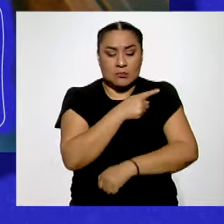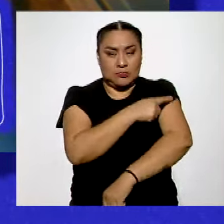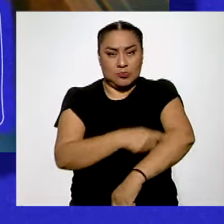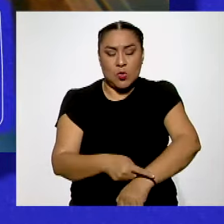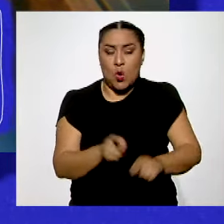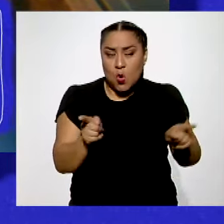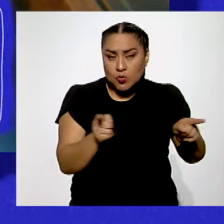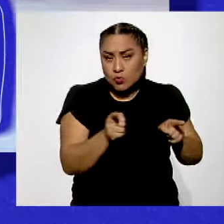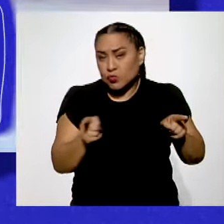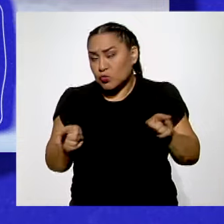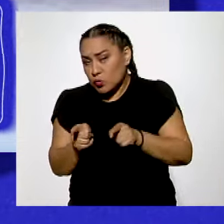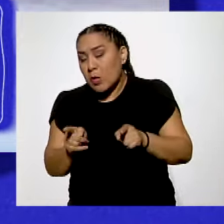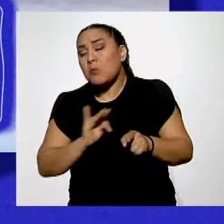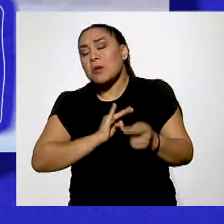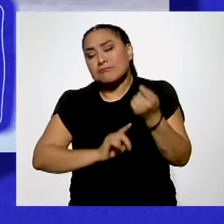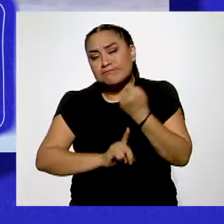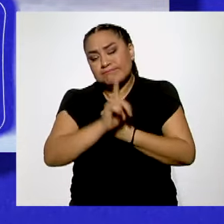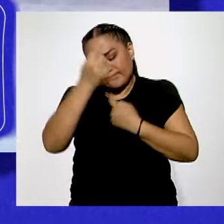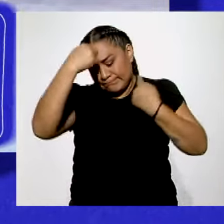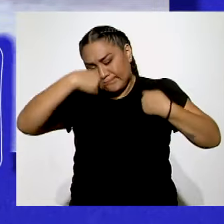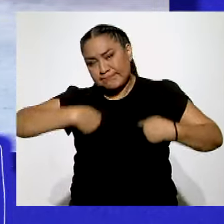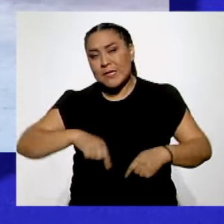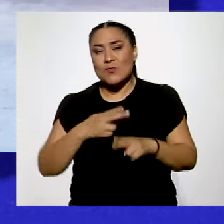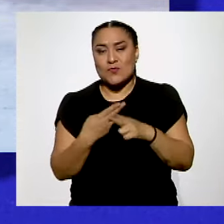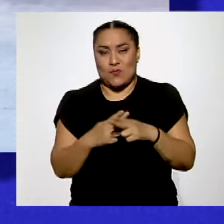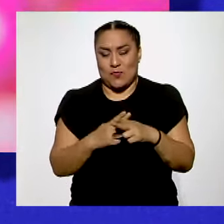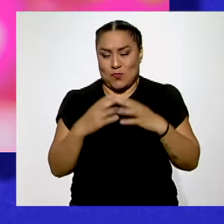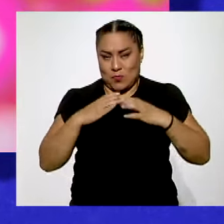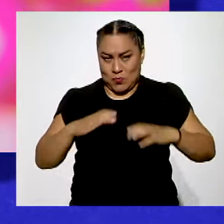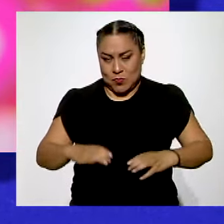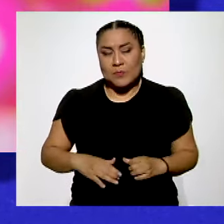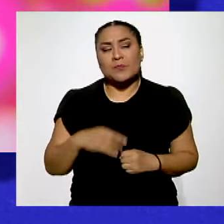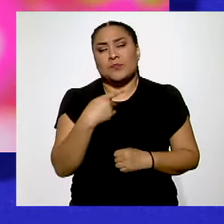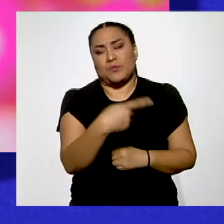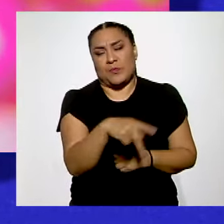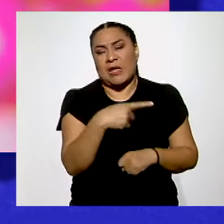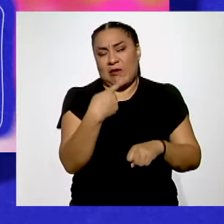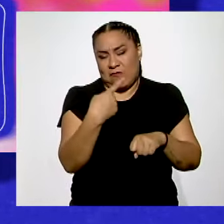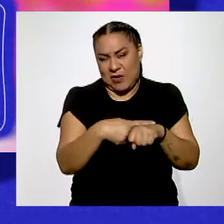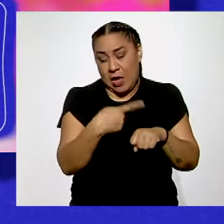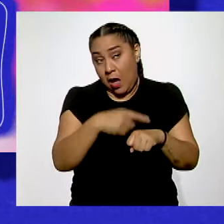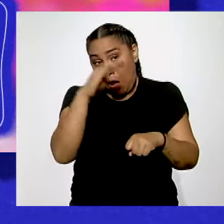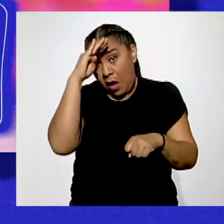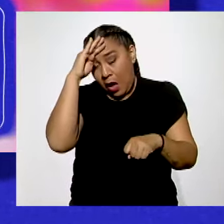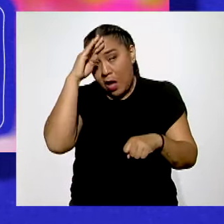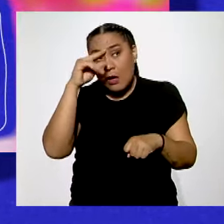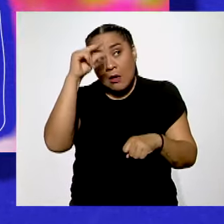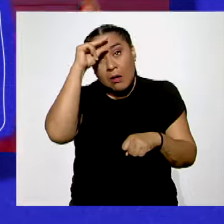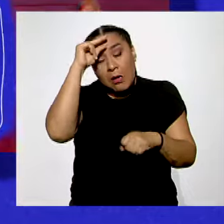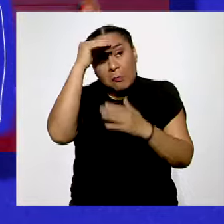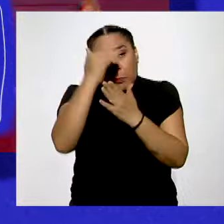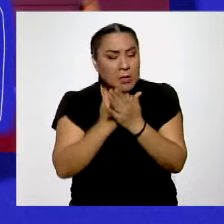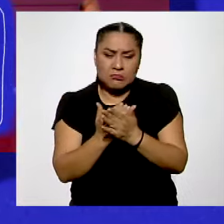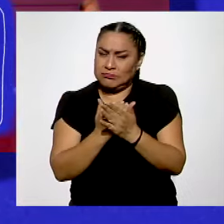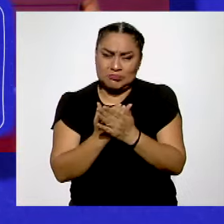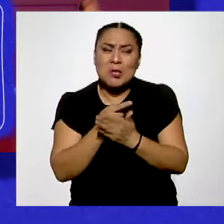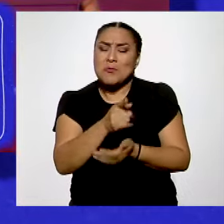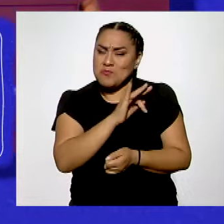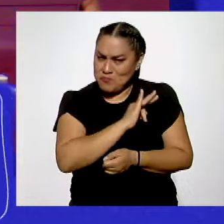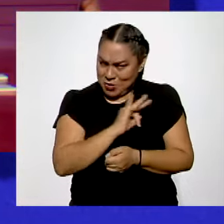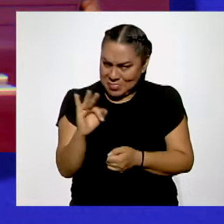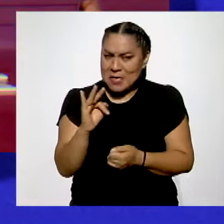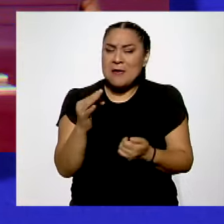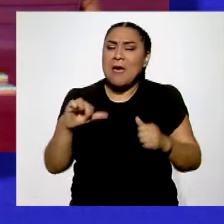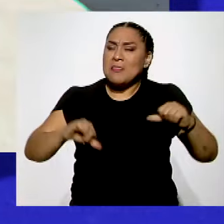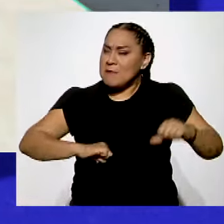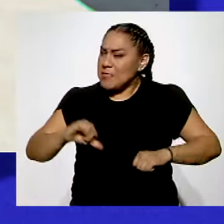cortos, también afecta a otros muchos huesos del cuerpo. Esta condición no afecta a la inteligencia de las personas ni su capacidad para